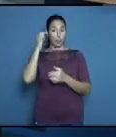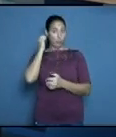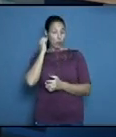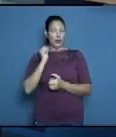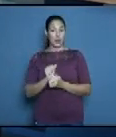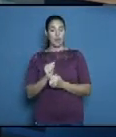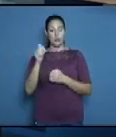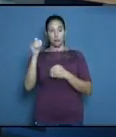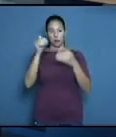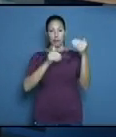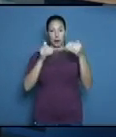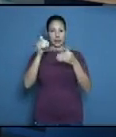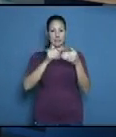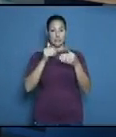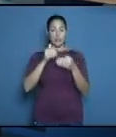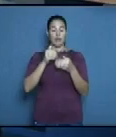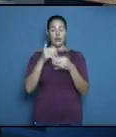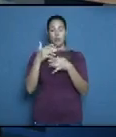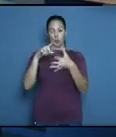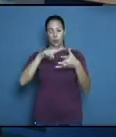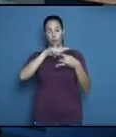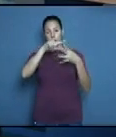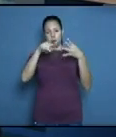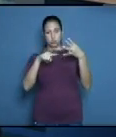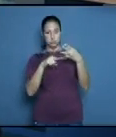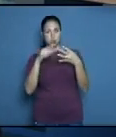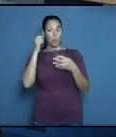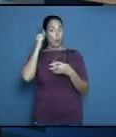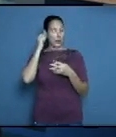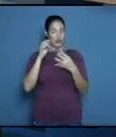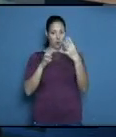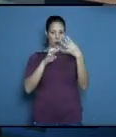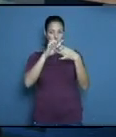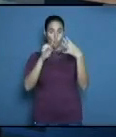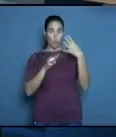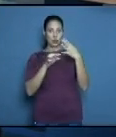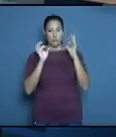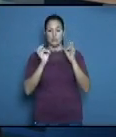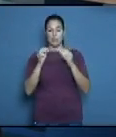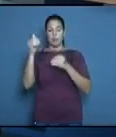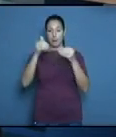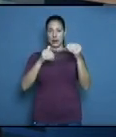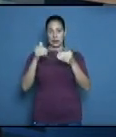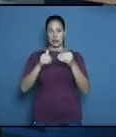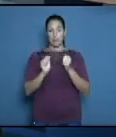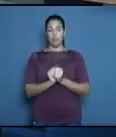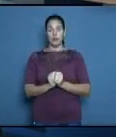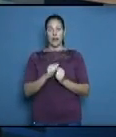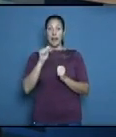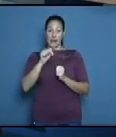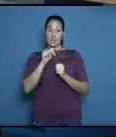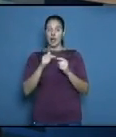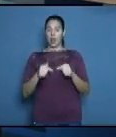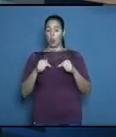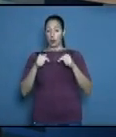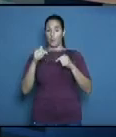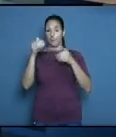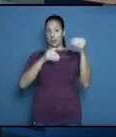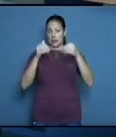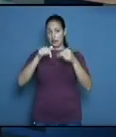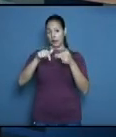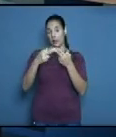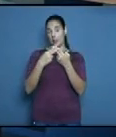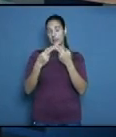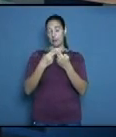Surián Echavarría Rosmery Almanza y Liz David Beitia de las 4 presentadas ahora Beitia consiguió